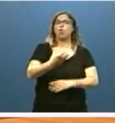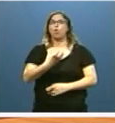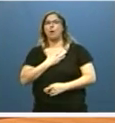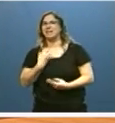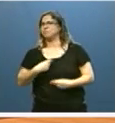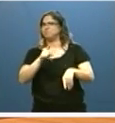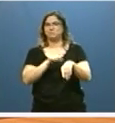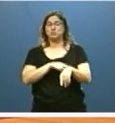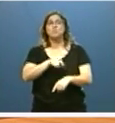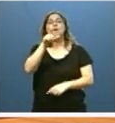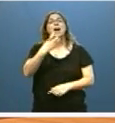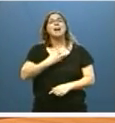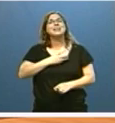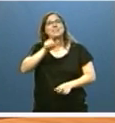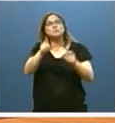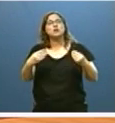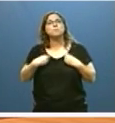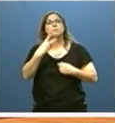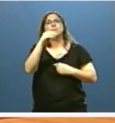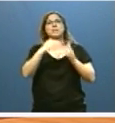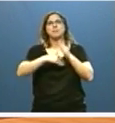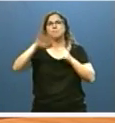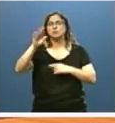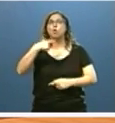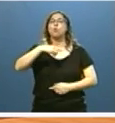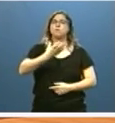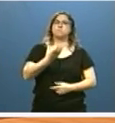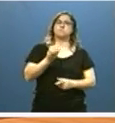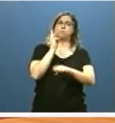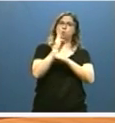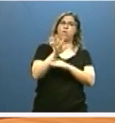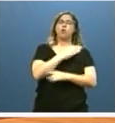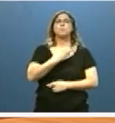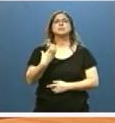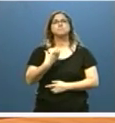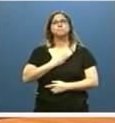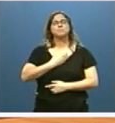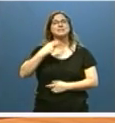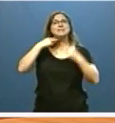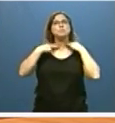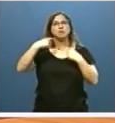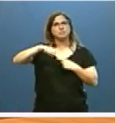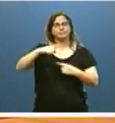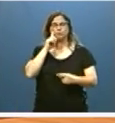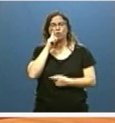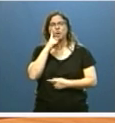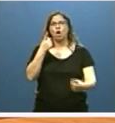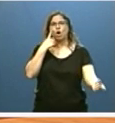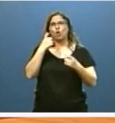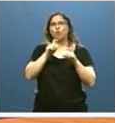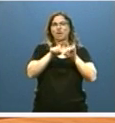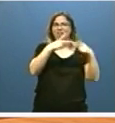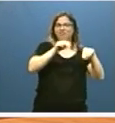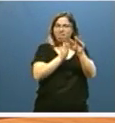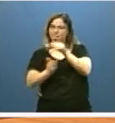municipio de más de 20.000 habitantes o presidentes de diputación. El control de las llamadas puertas giratorias. La